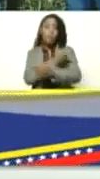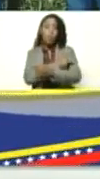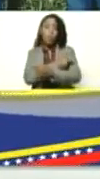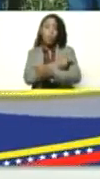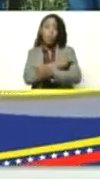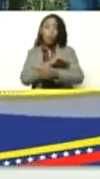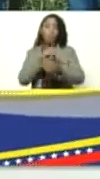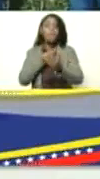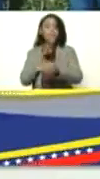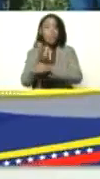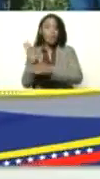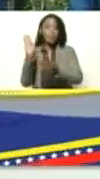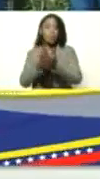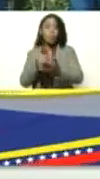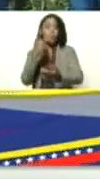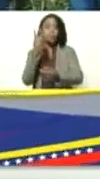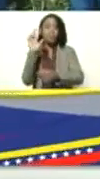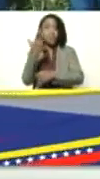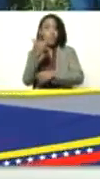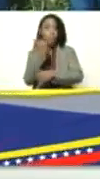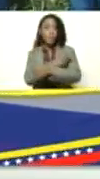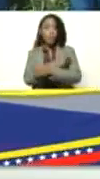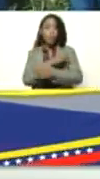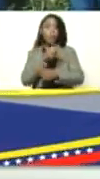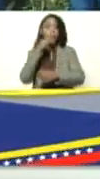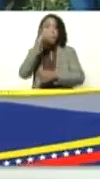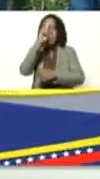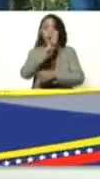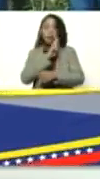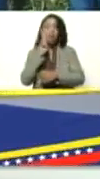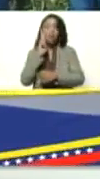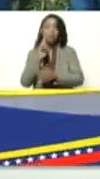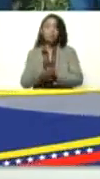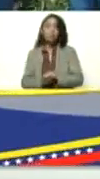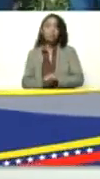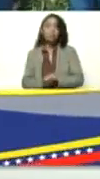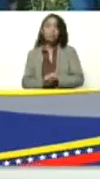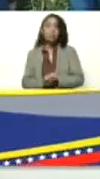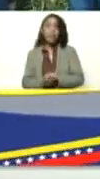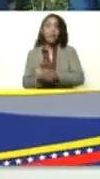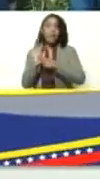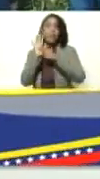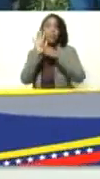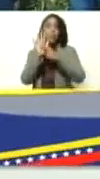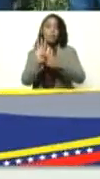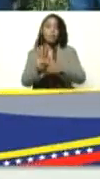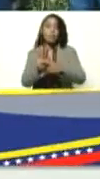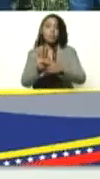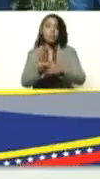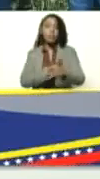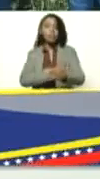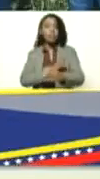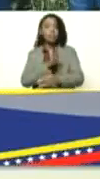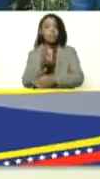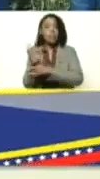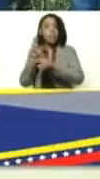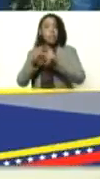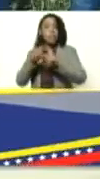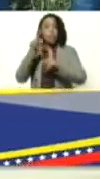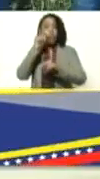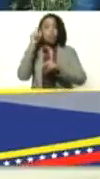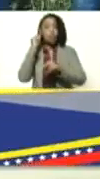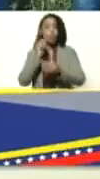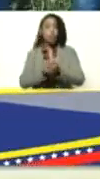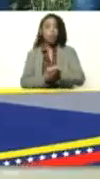ponerse el refuerzo y los padres y madres y representantes lleven a sus niños y niñas